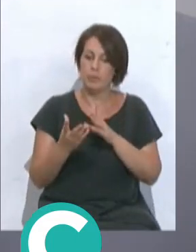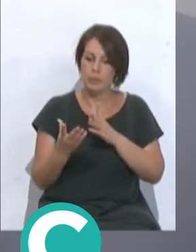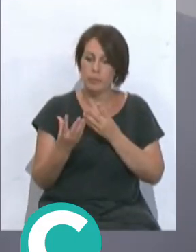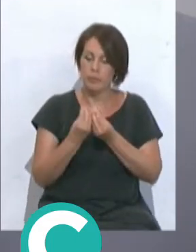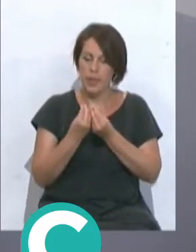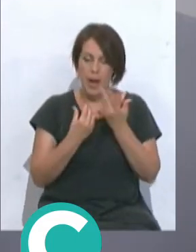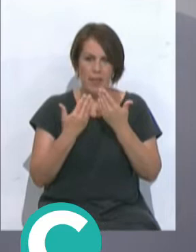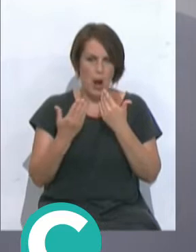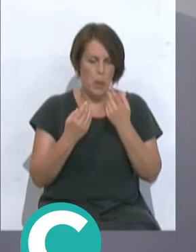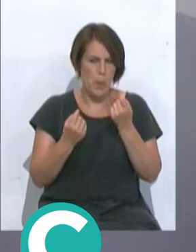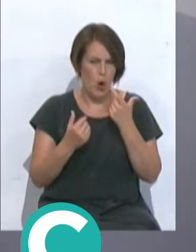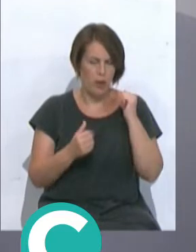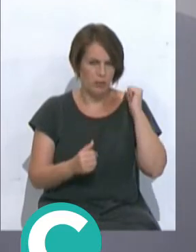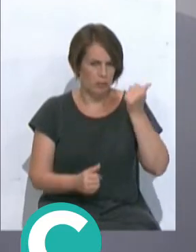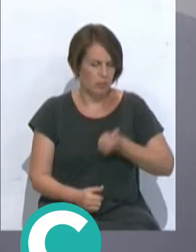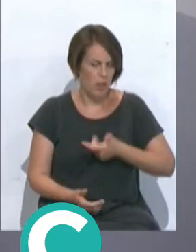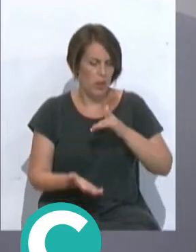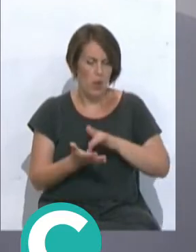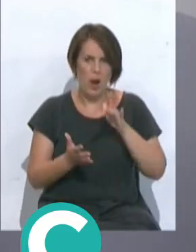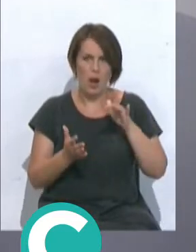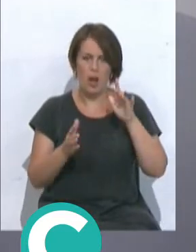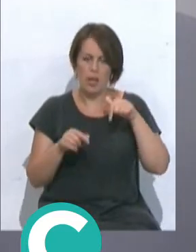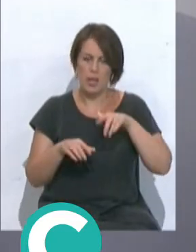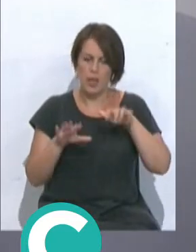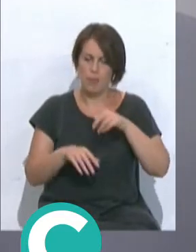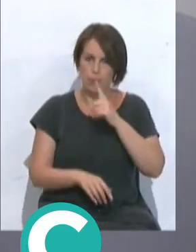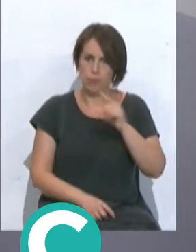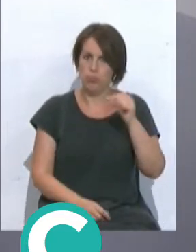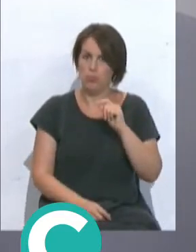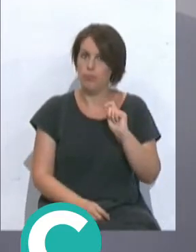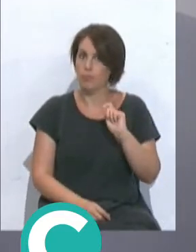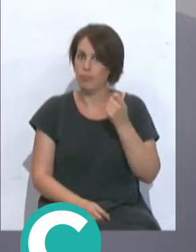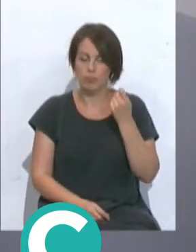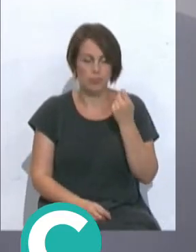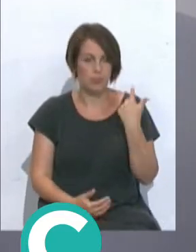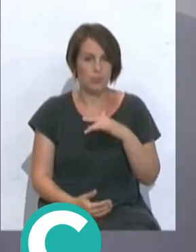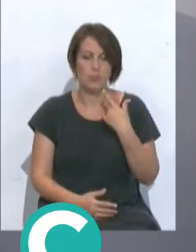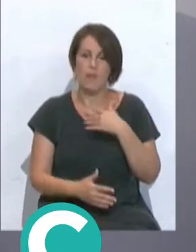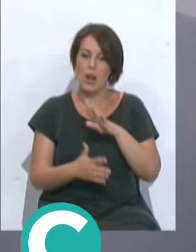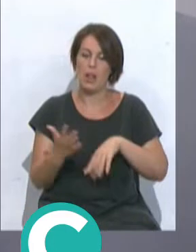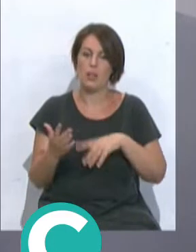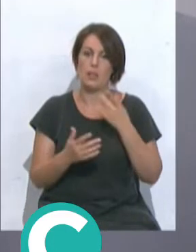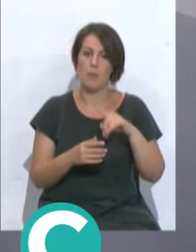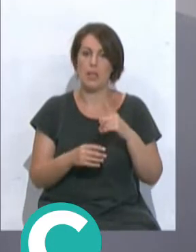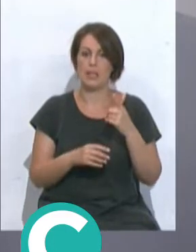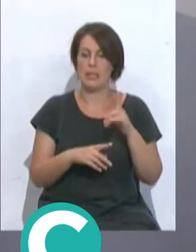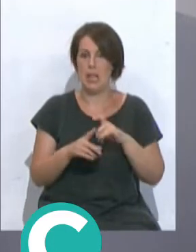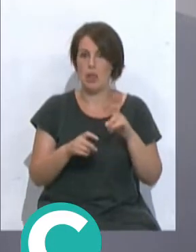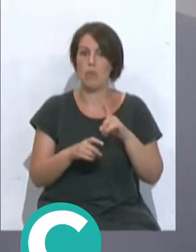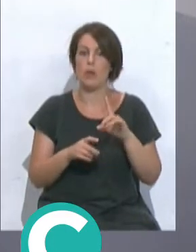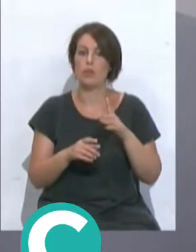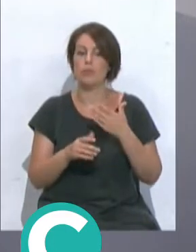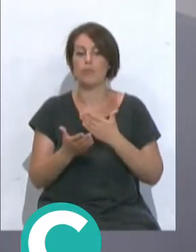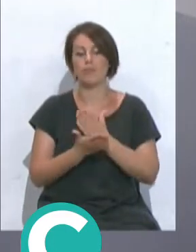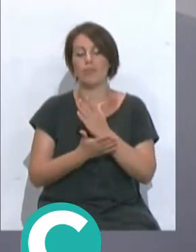hablar un poco de todo lo que ha sido tu trayectoria desde que te marchaste de aquí, muy exitosa por cierto tanto con el Barça como con la selección pero por